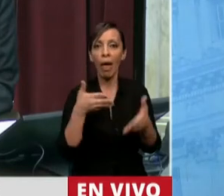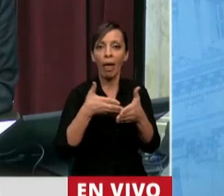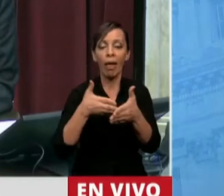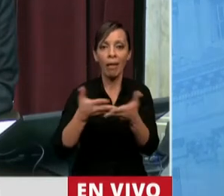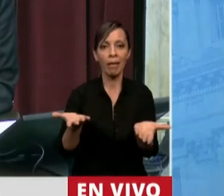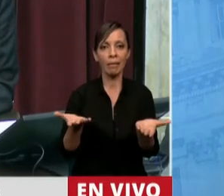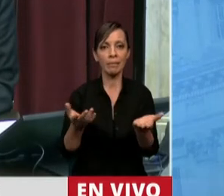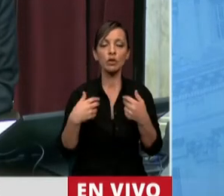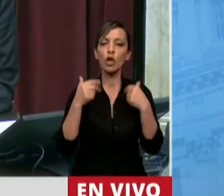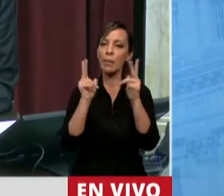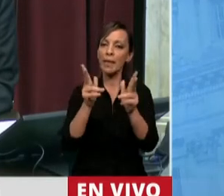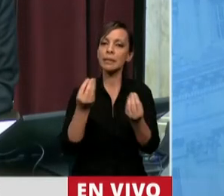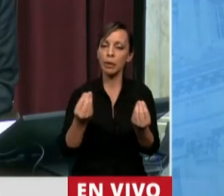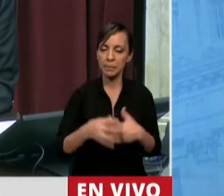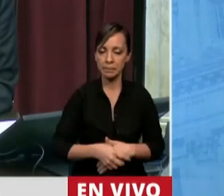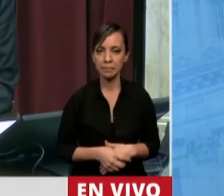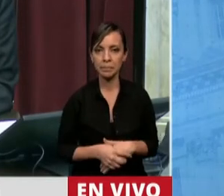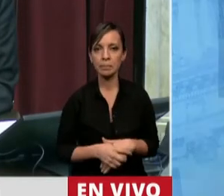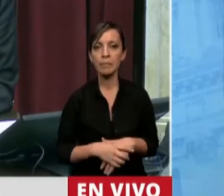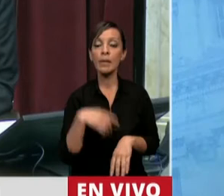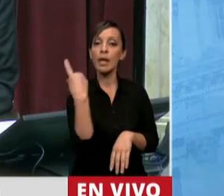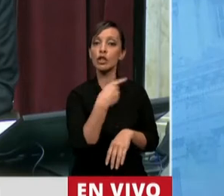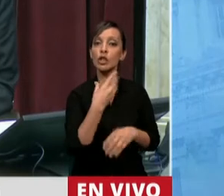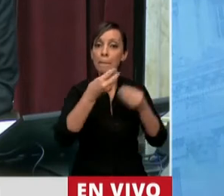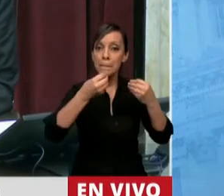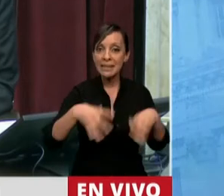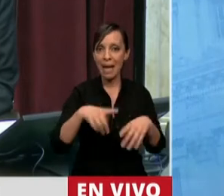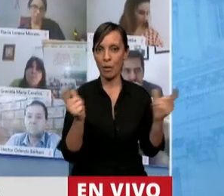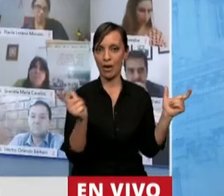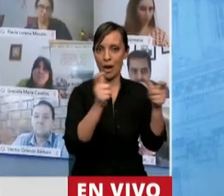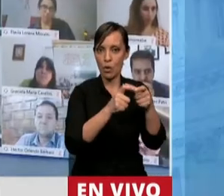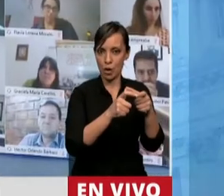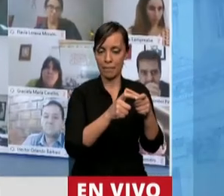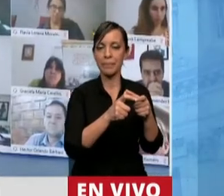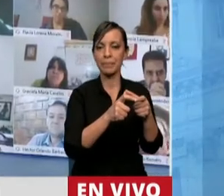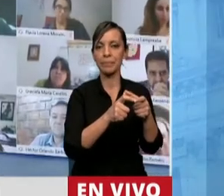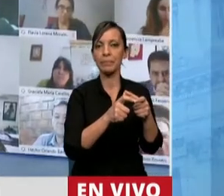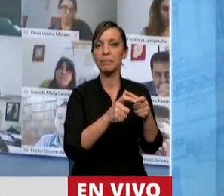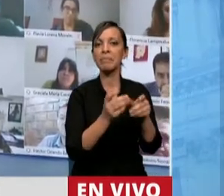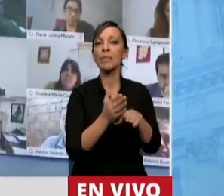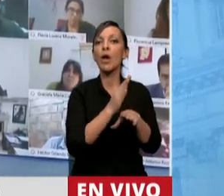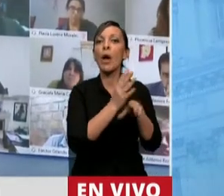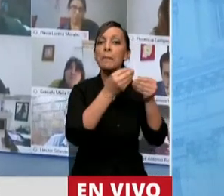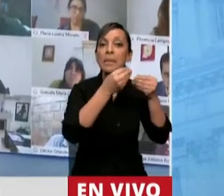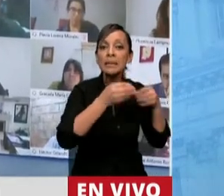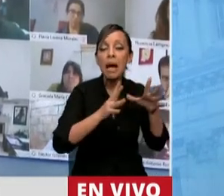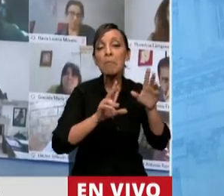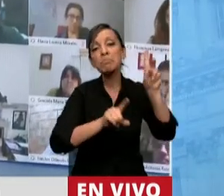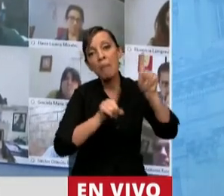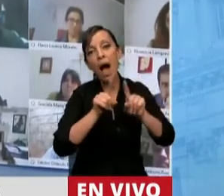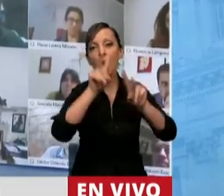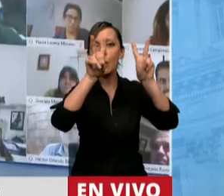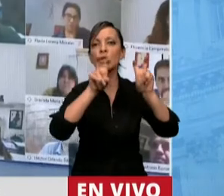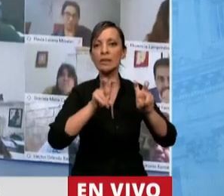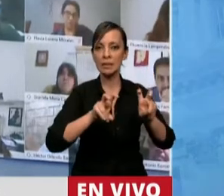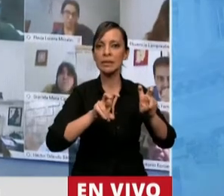qué, señor Presidente. Nosotros empezamos esta reunión de labor donde en un principio había determinados temas para